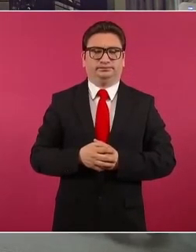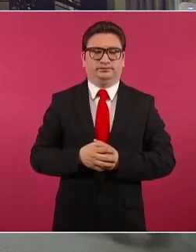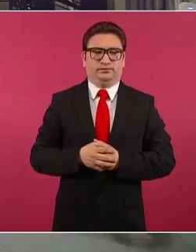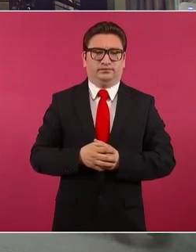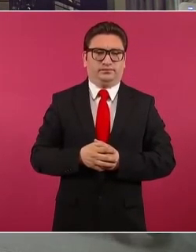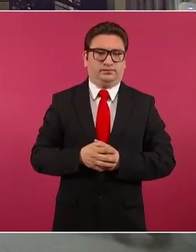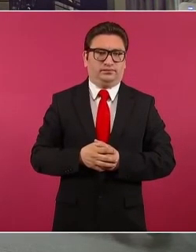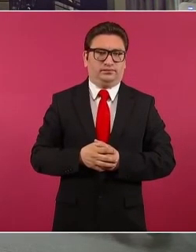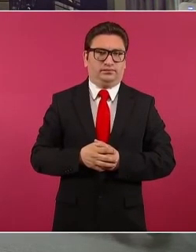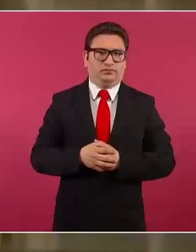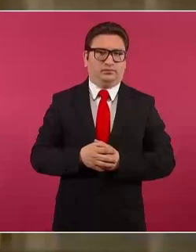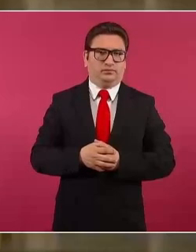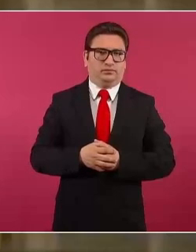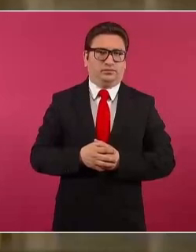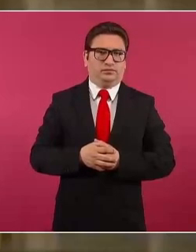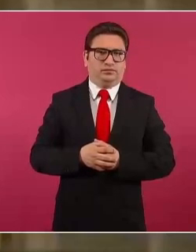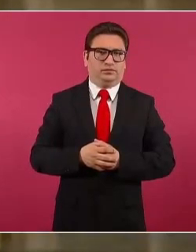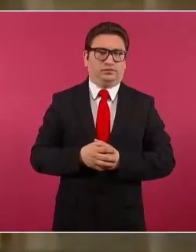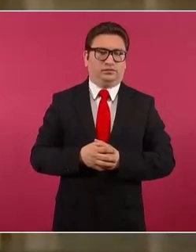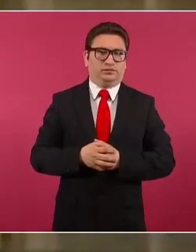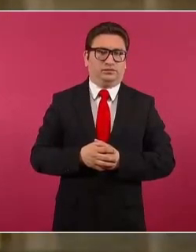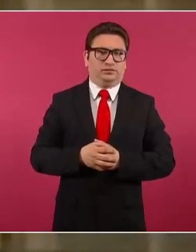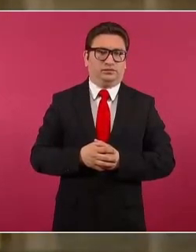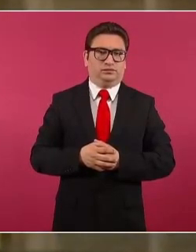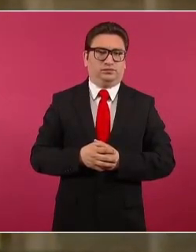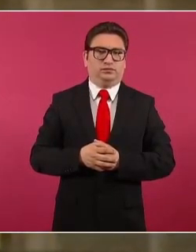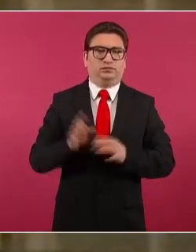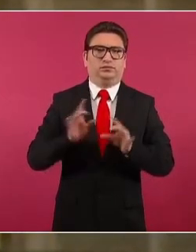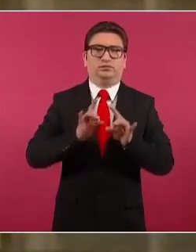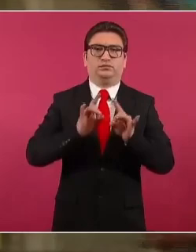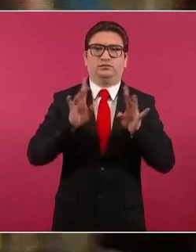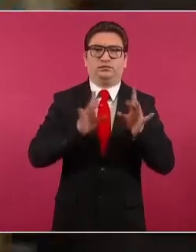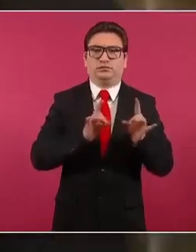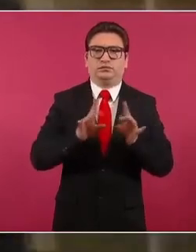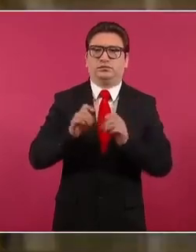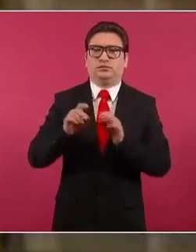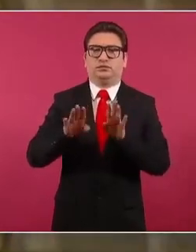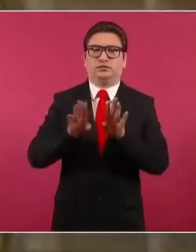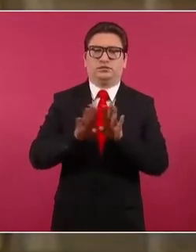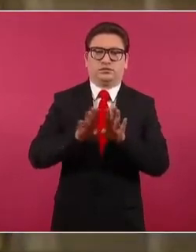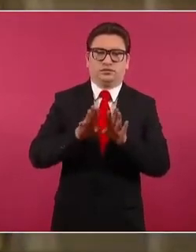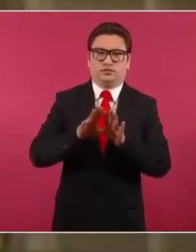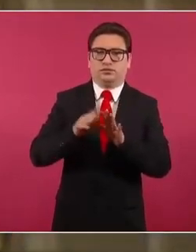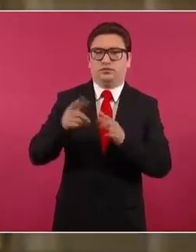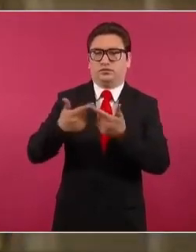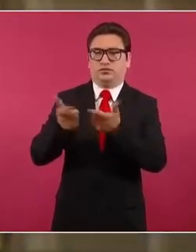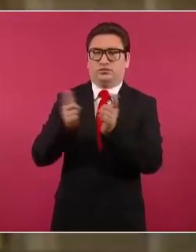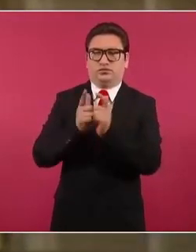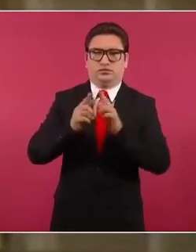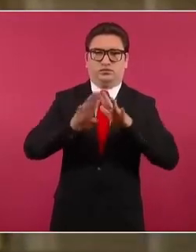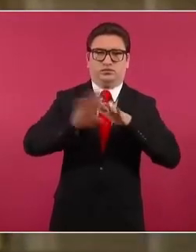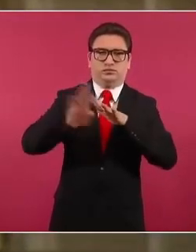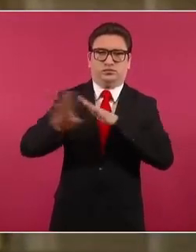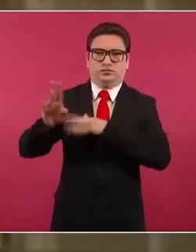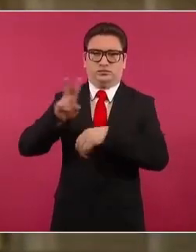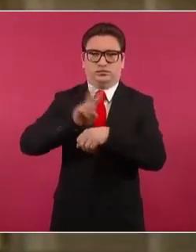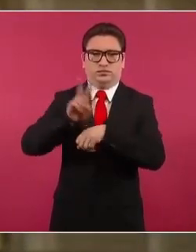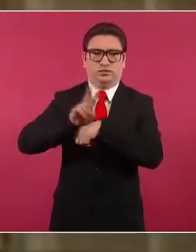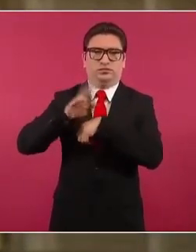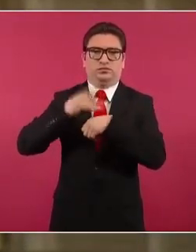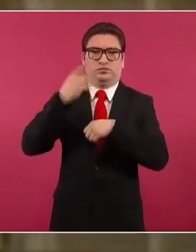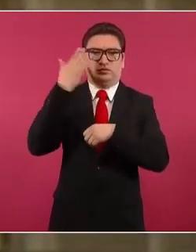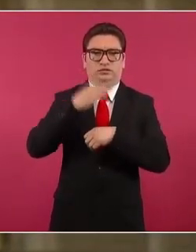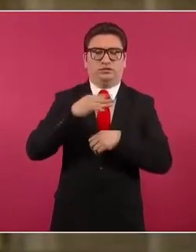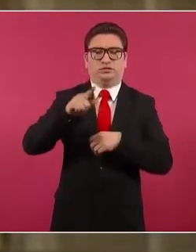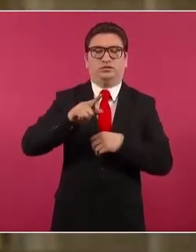Hay una situación, hay una concentración que se está dando por parte de migrantes venezolanos a raíz de este cambio en la